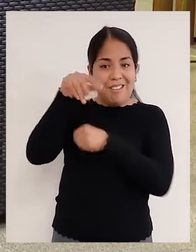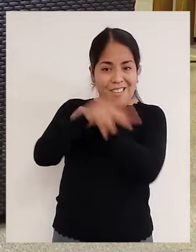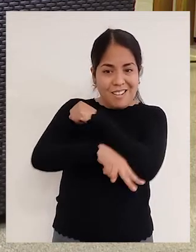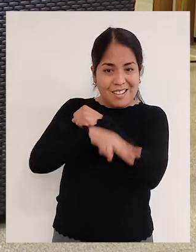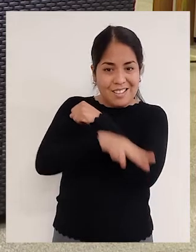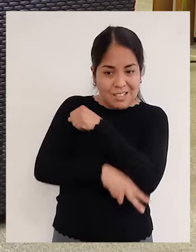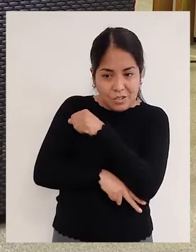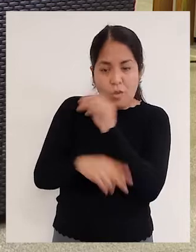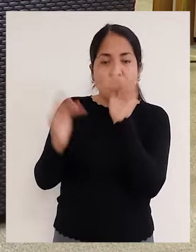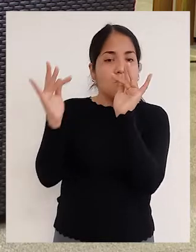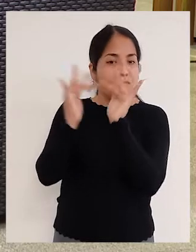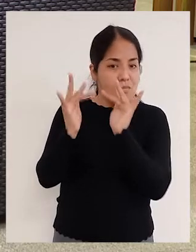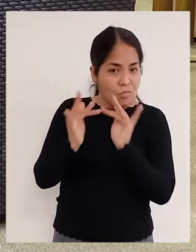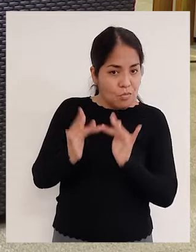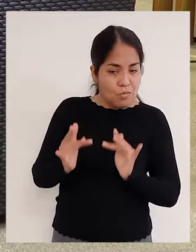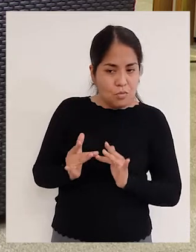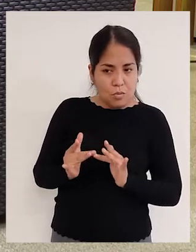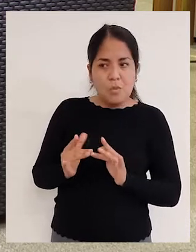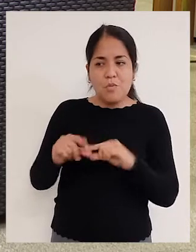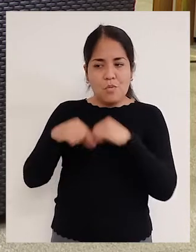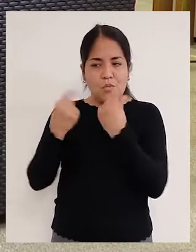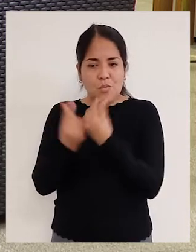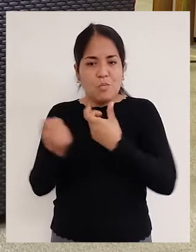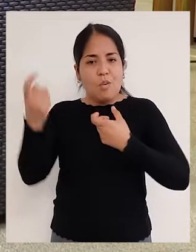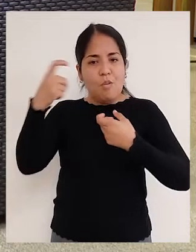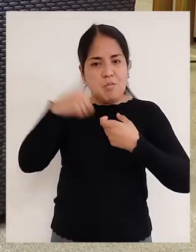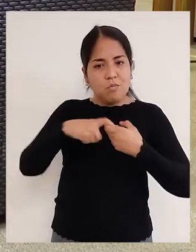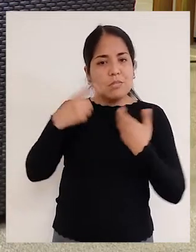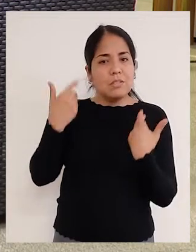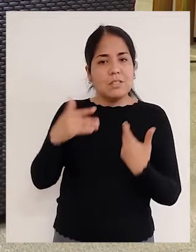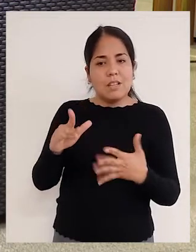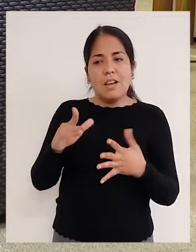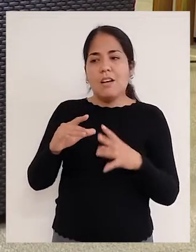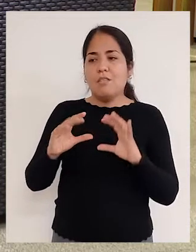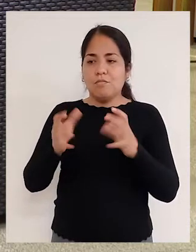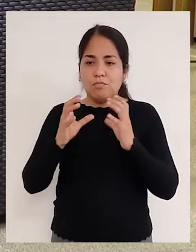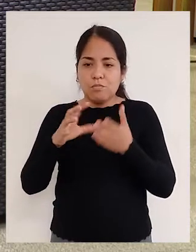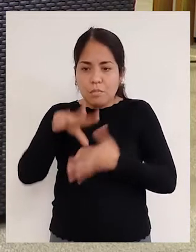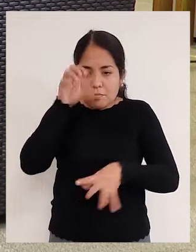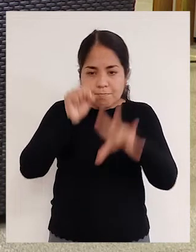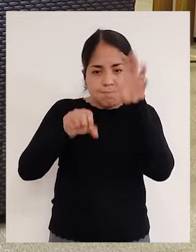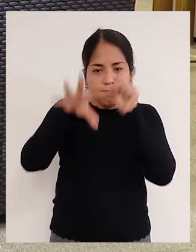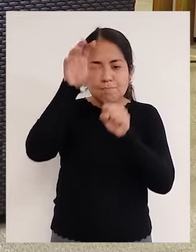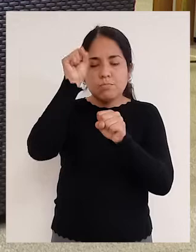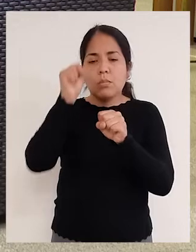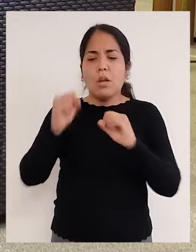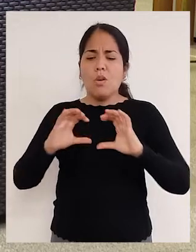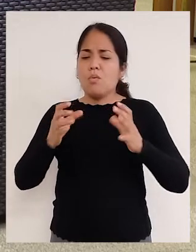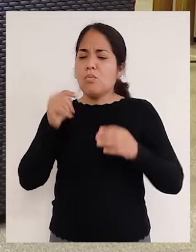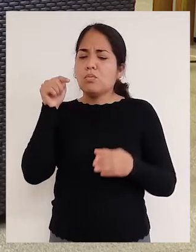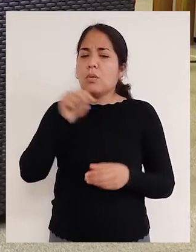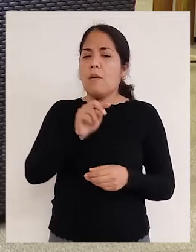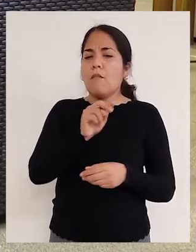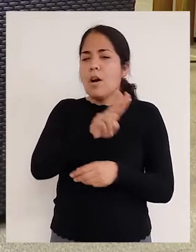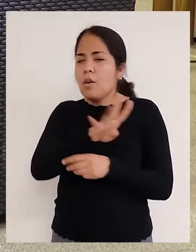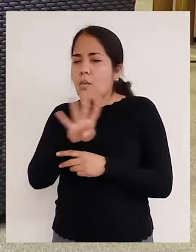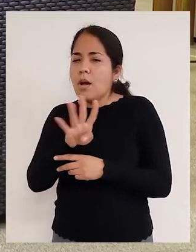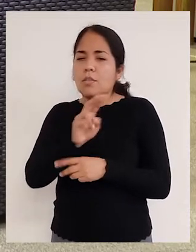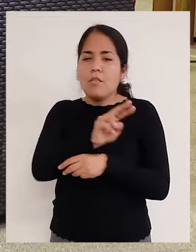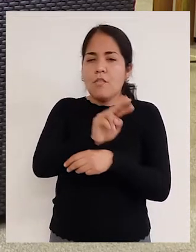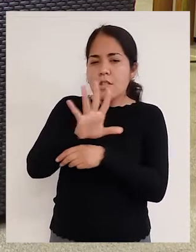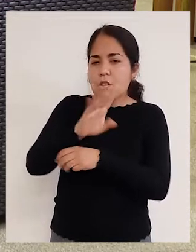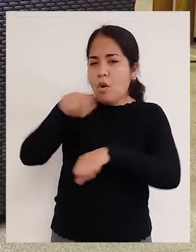el Banco de la Nación en estos momentos también han tenido un primer grupo que ha pasado por el curso. Este es un curso de